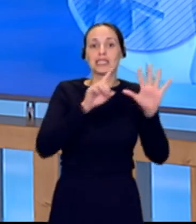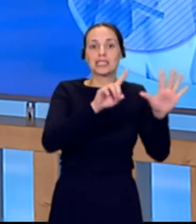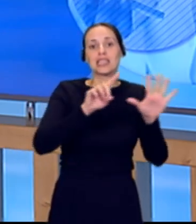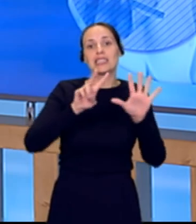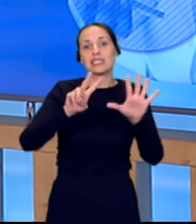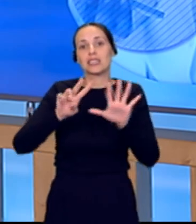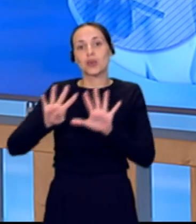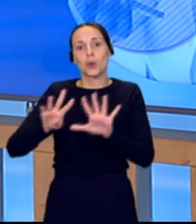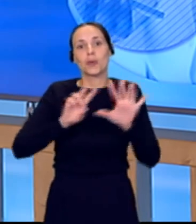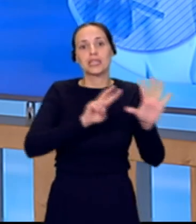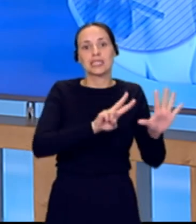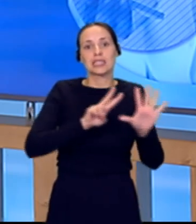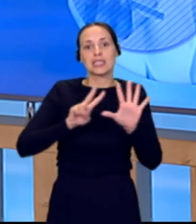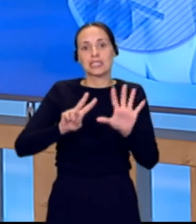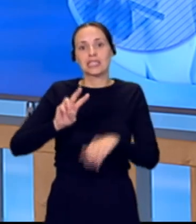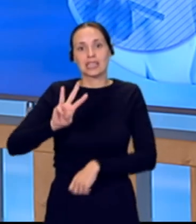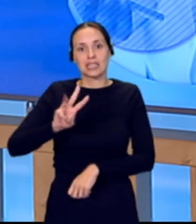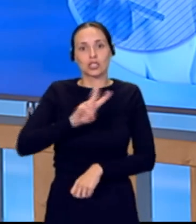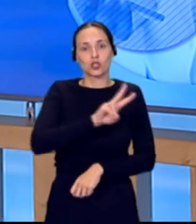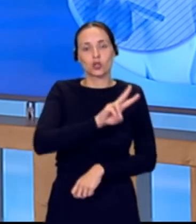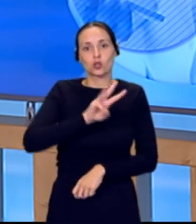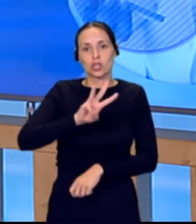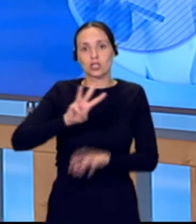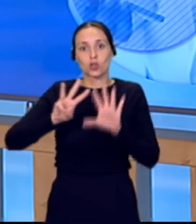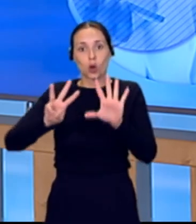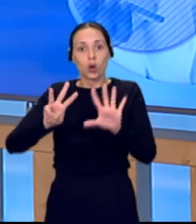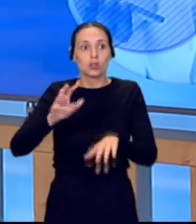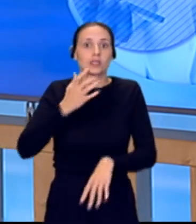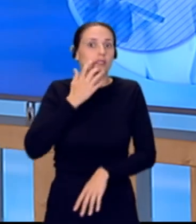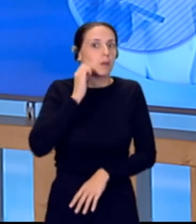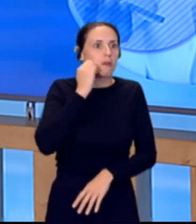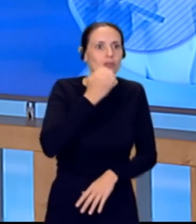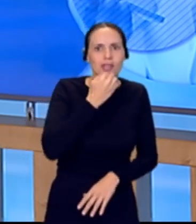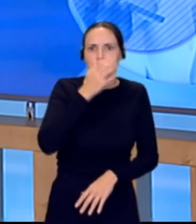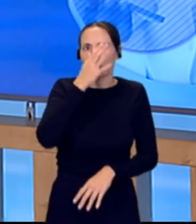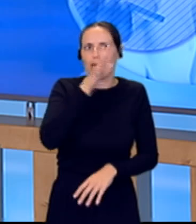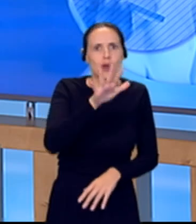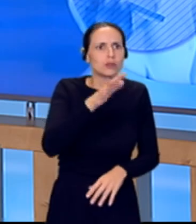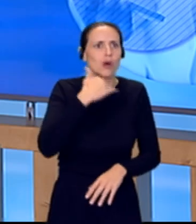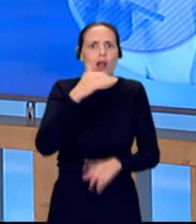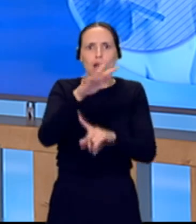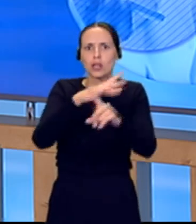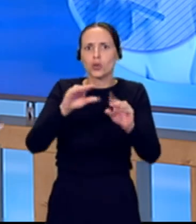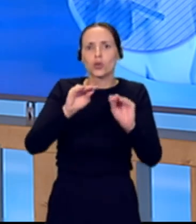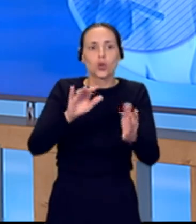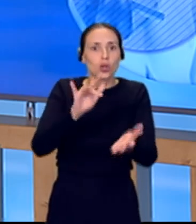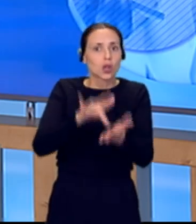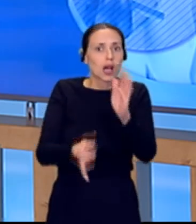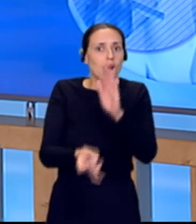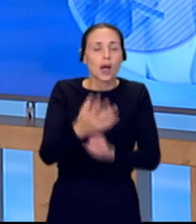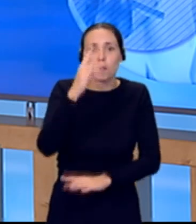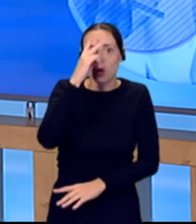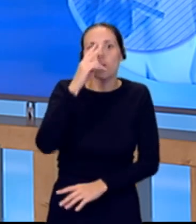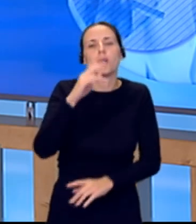-773-238. Para que nos hagan llegar todas aquellas quejas, denuncias, lo que está pasando a su alrededor y que les preocupa.